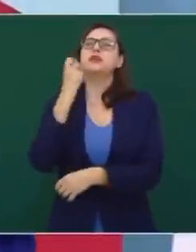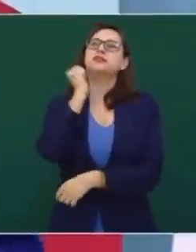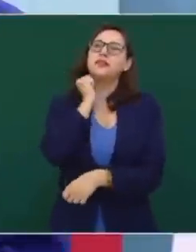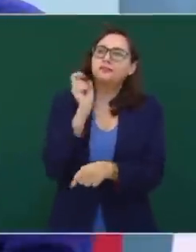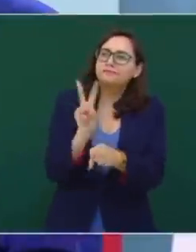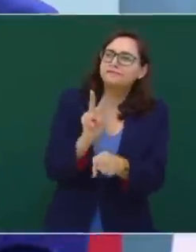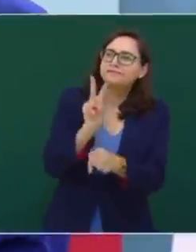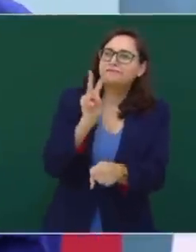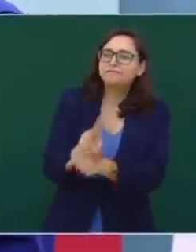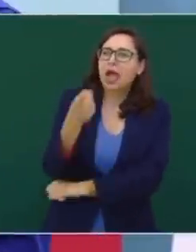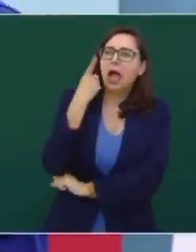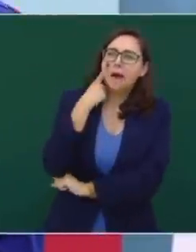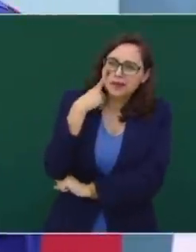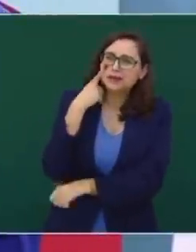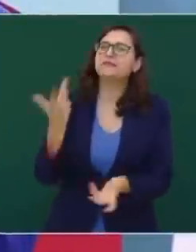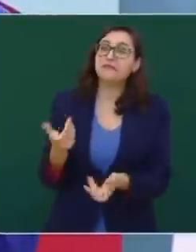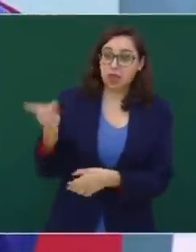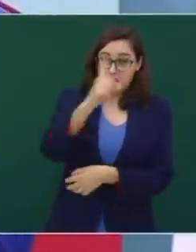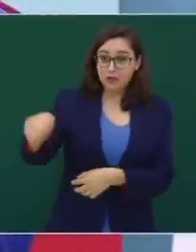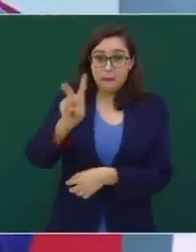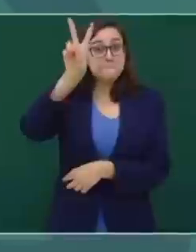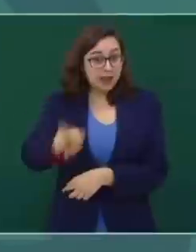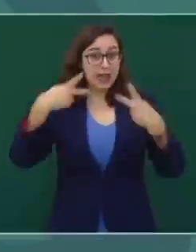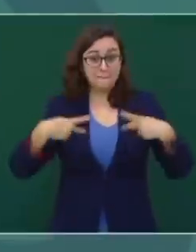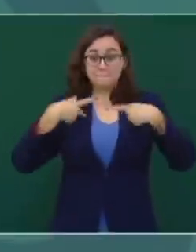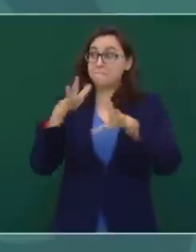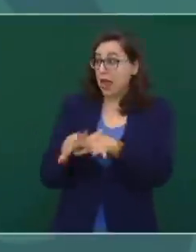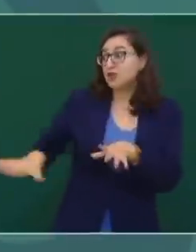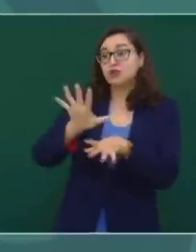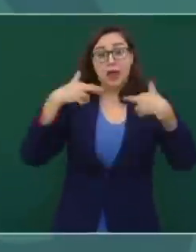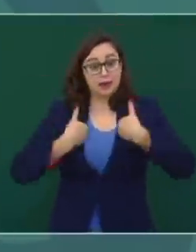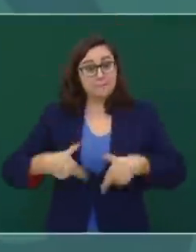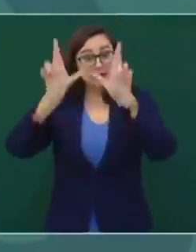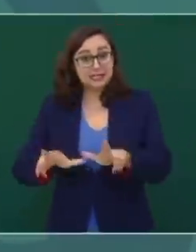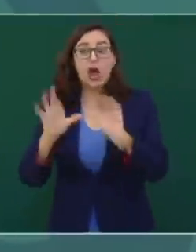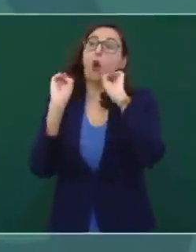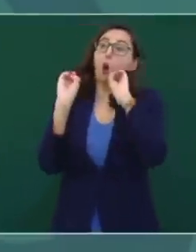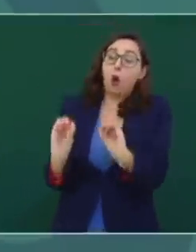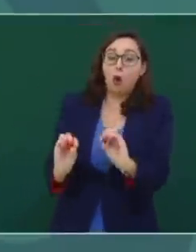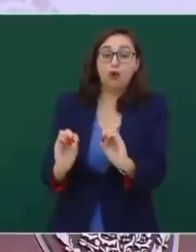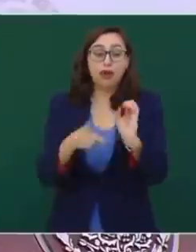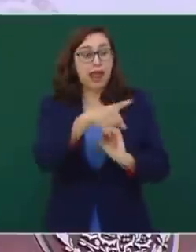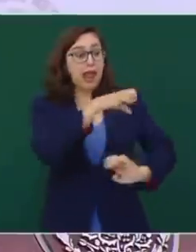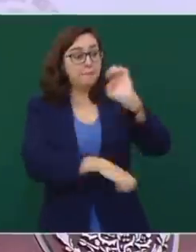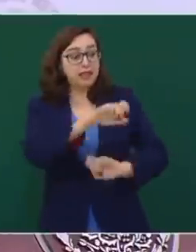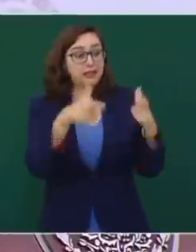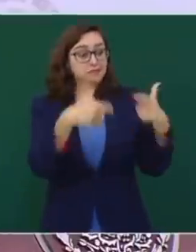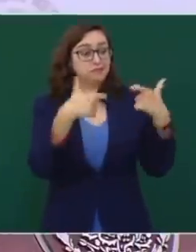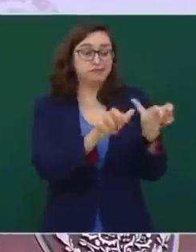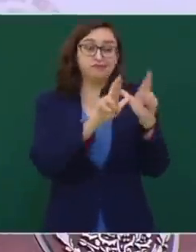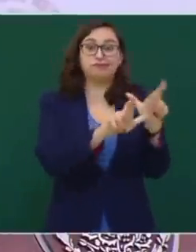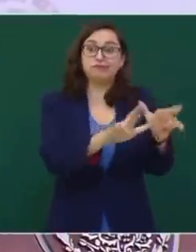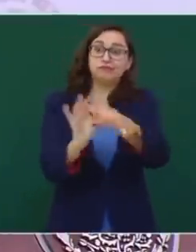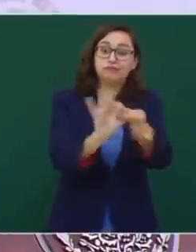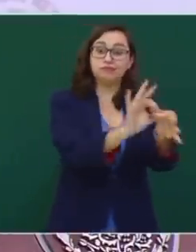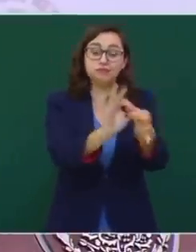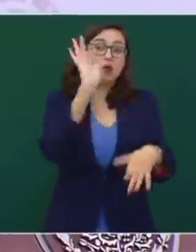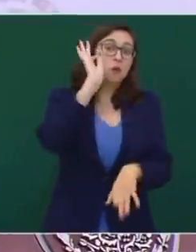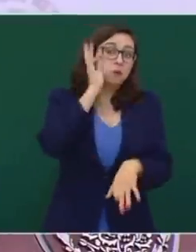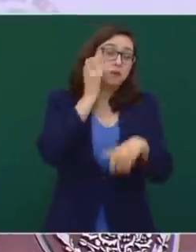porque se va a saber si son representantes populares o simples empleados de